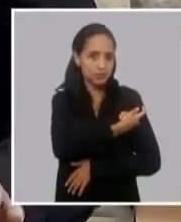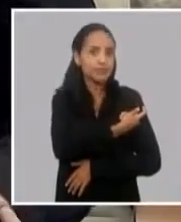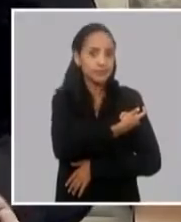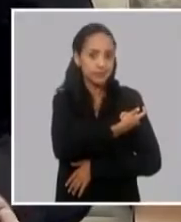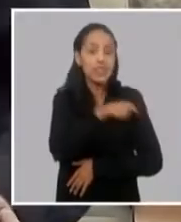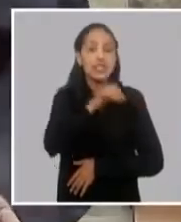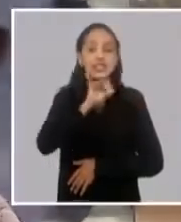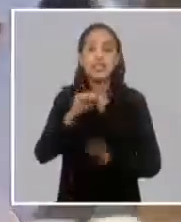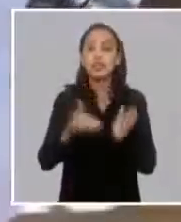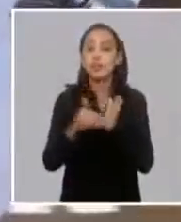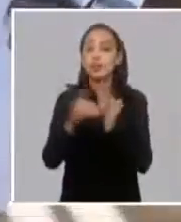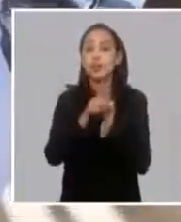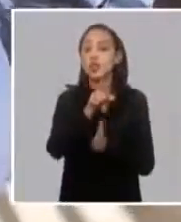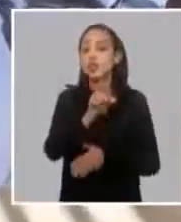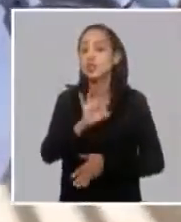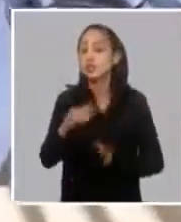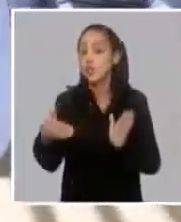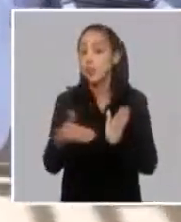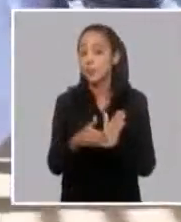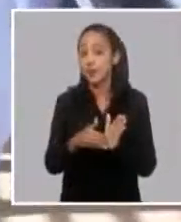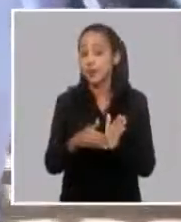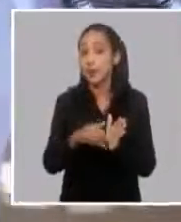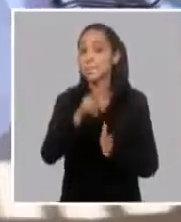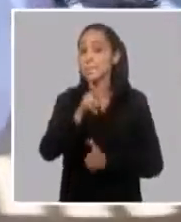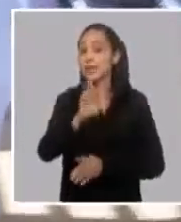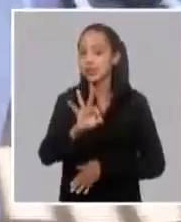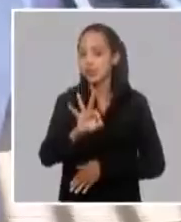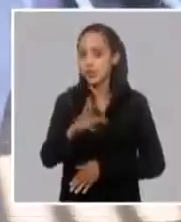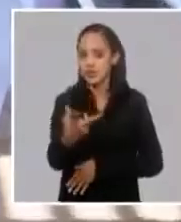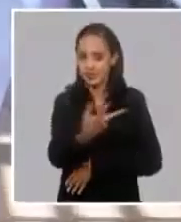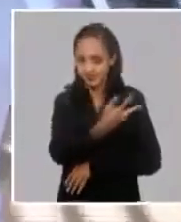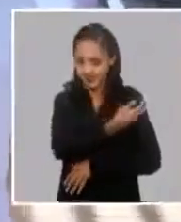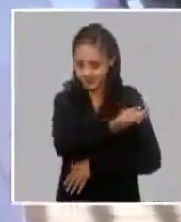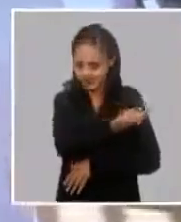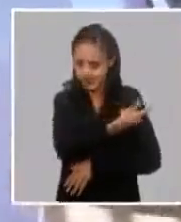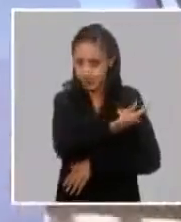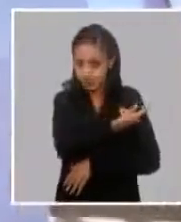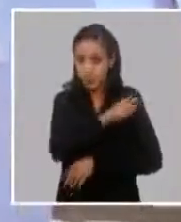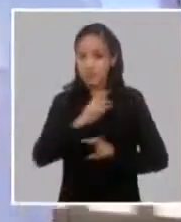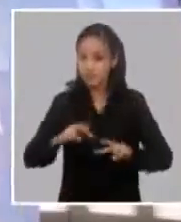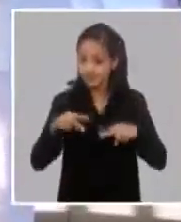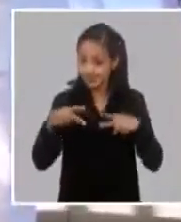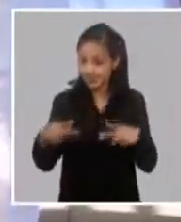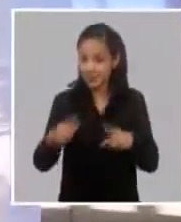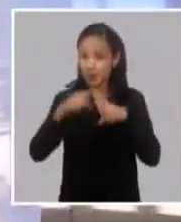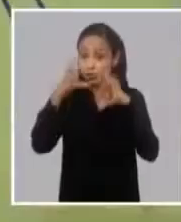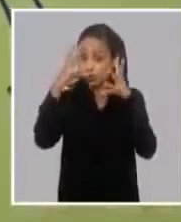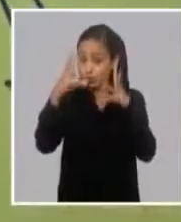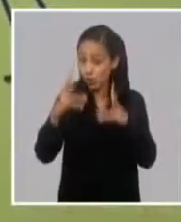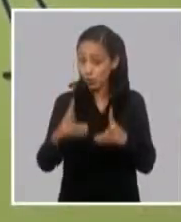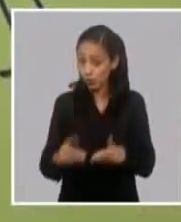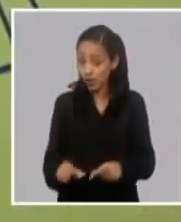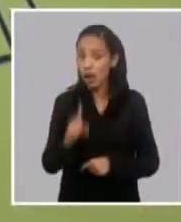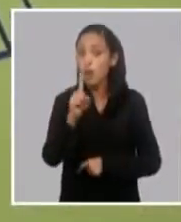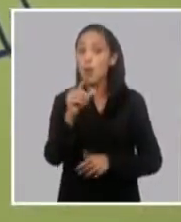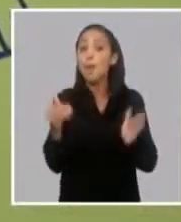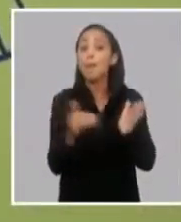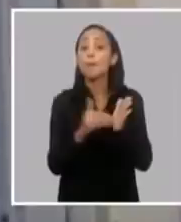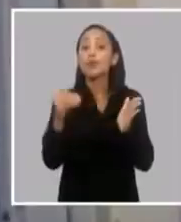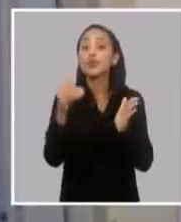,618,028 dosis. Se acumulan 1